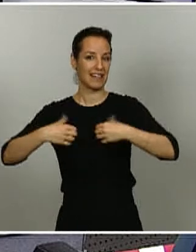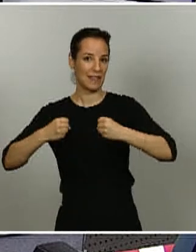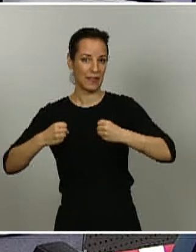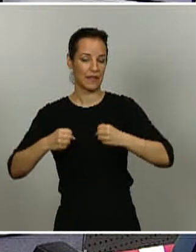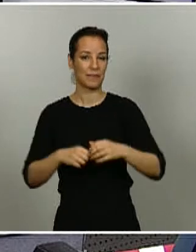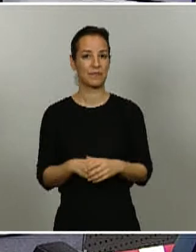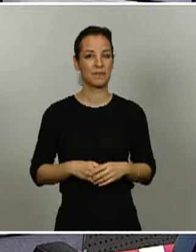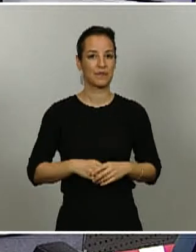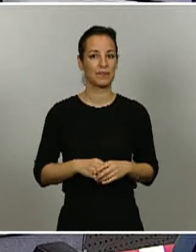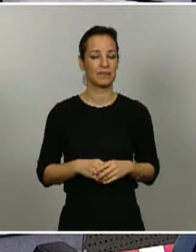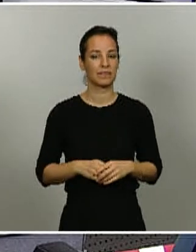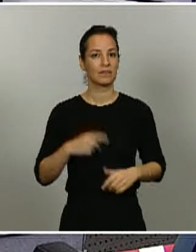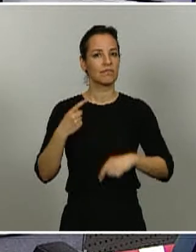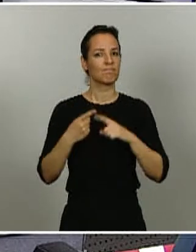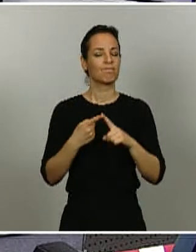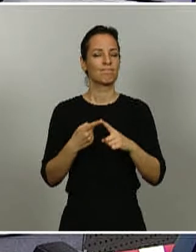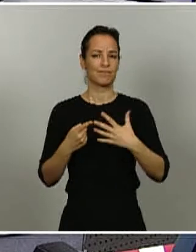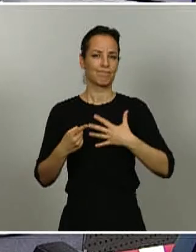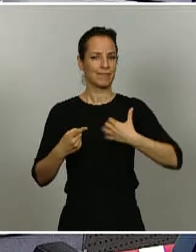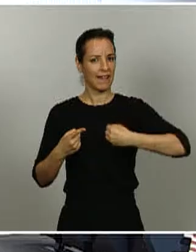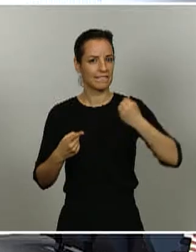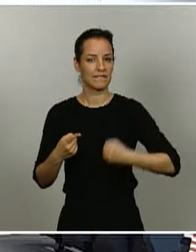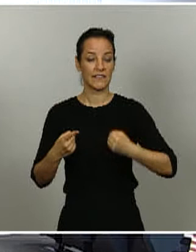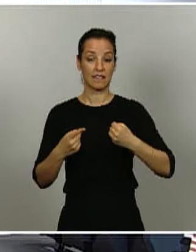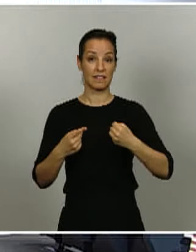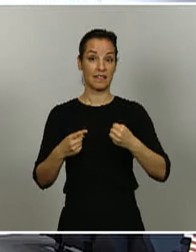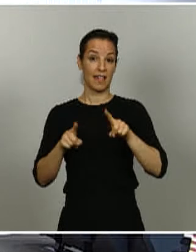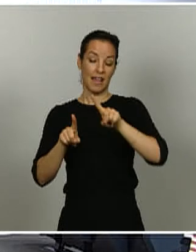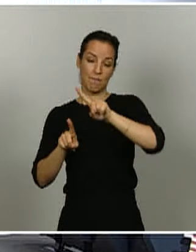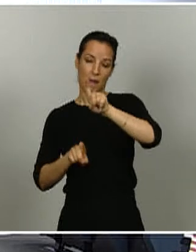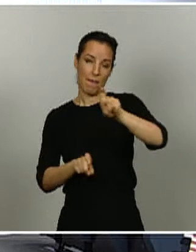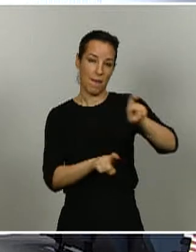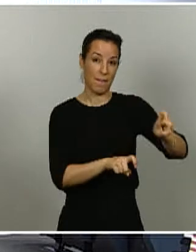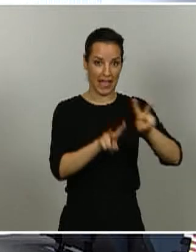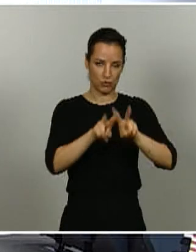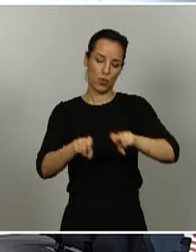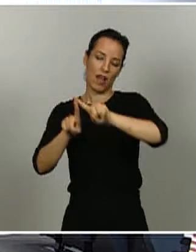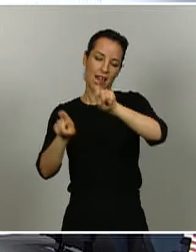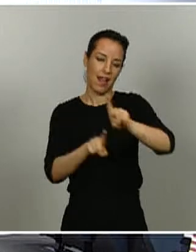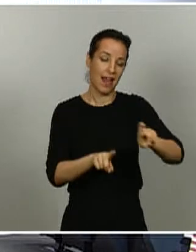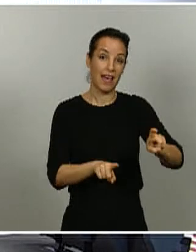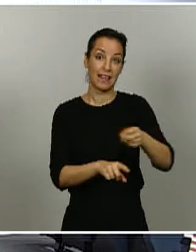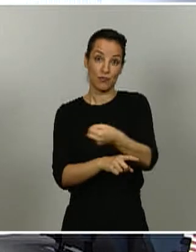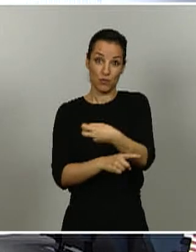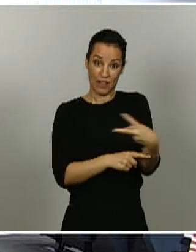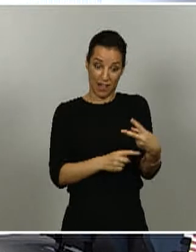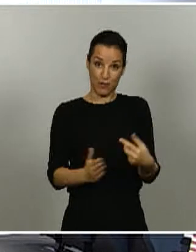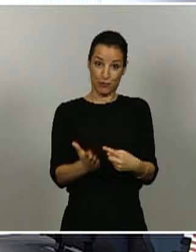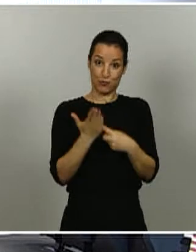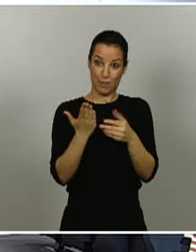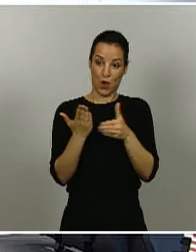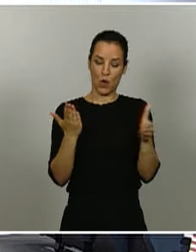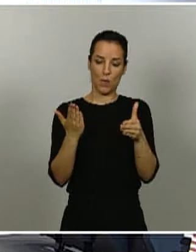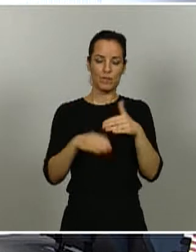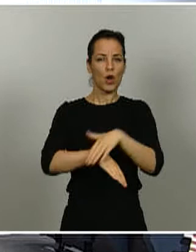quería insistir si con los resultados de esta primera oleada del estudio el gobierno se plantea algún cambio en las actividades